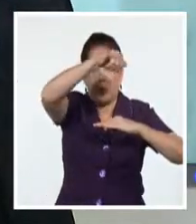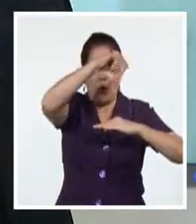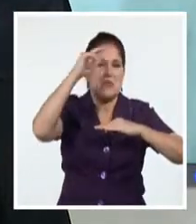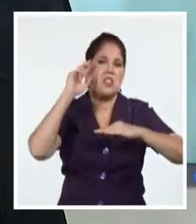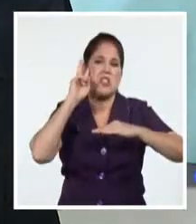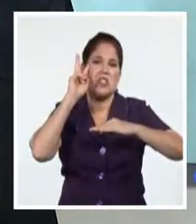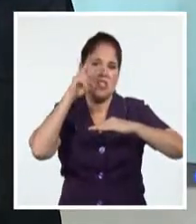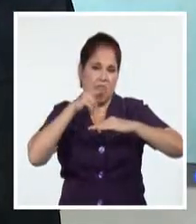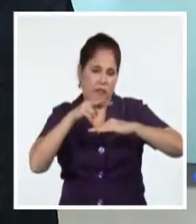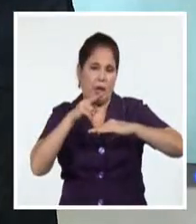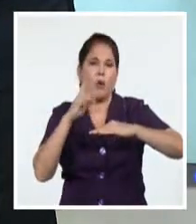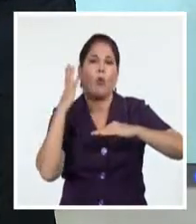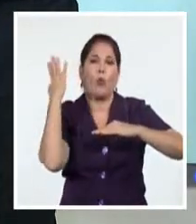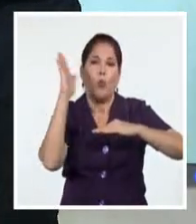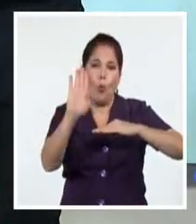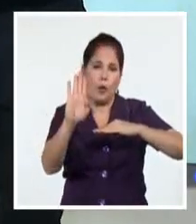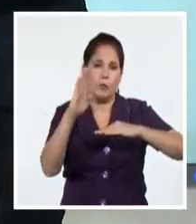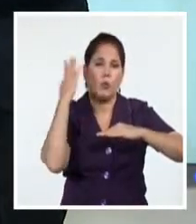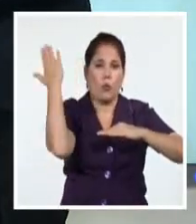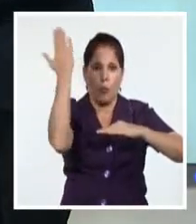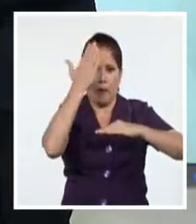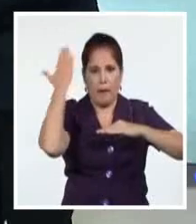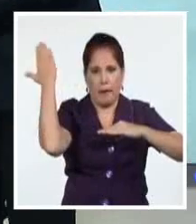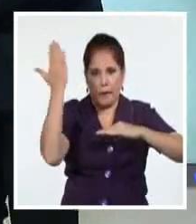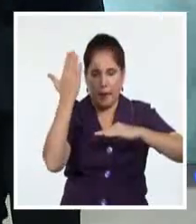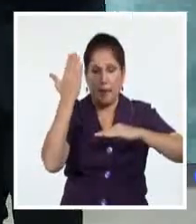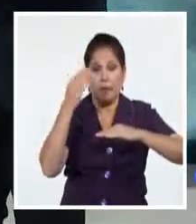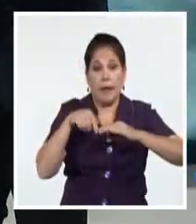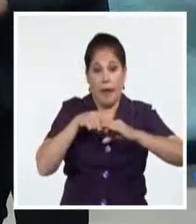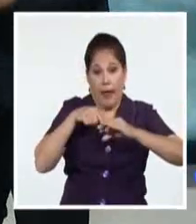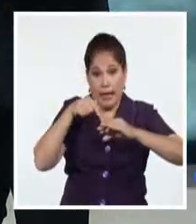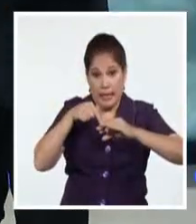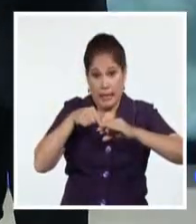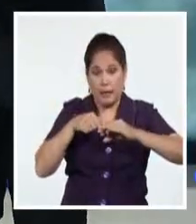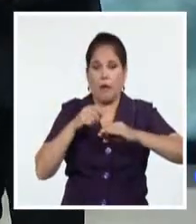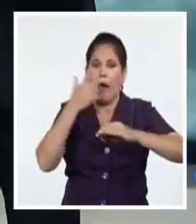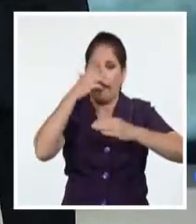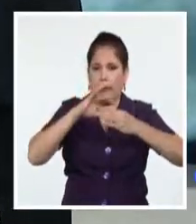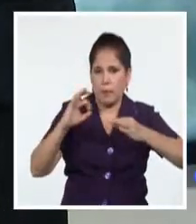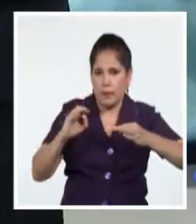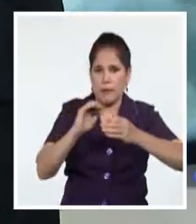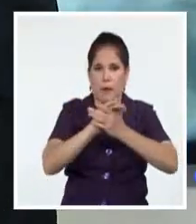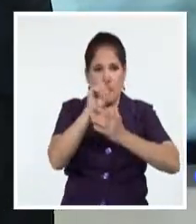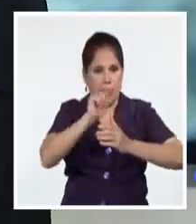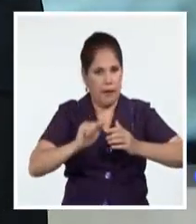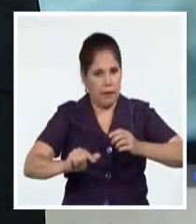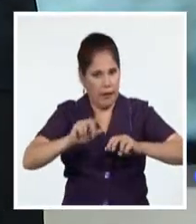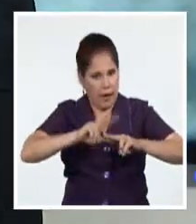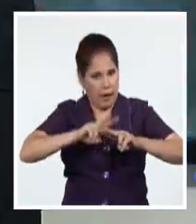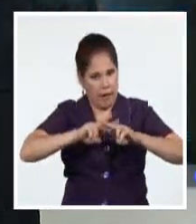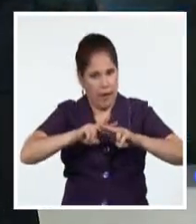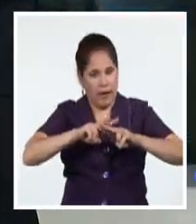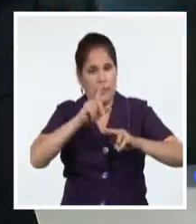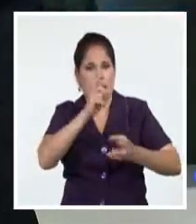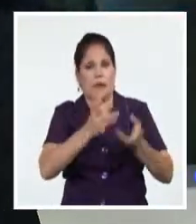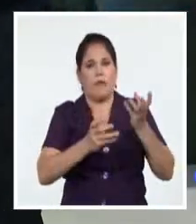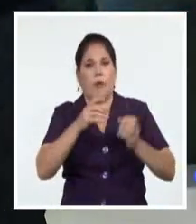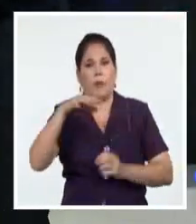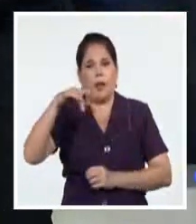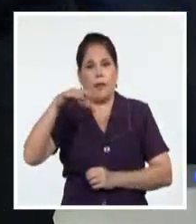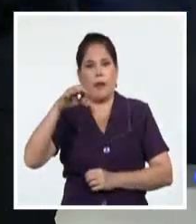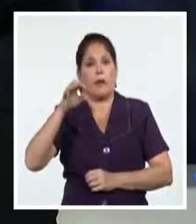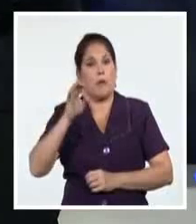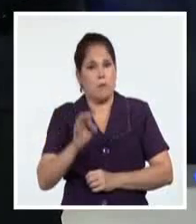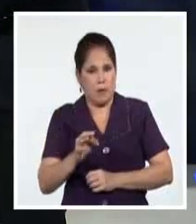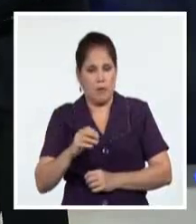temporada en el Atlántico que se ensañó con la Isla de la Juventud, Artemisa, Mayabeque, La Habana, Cienfuegos, Pinar del Río. Esta